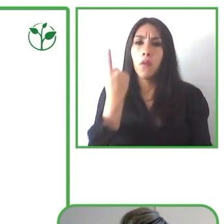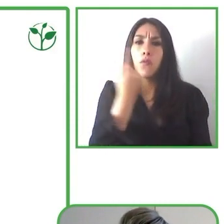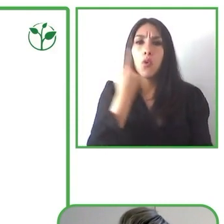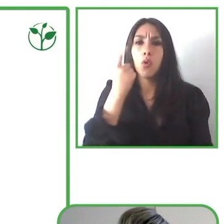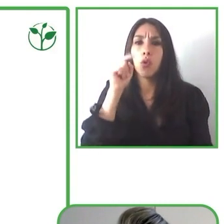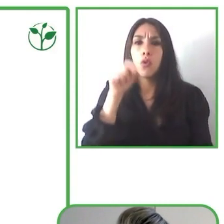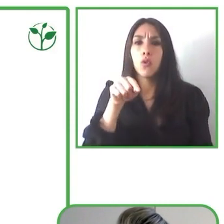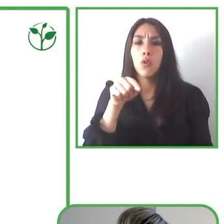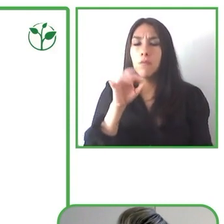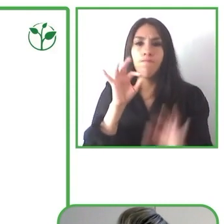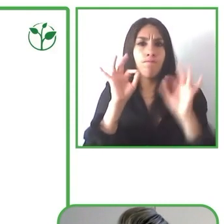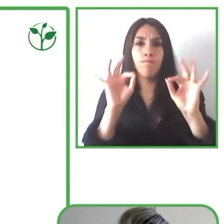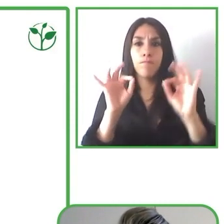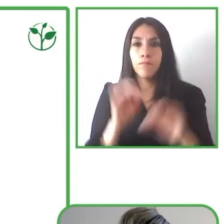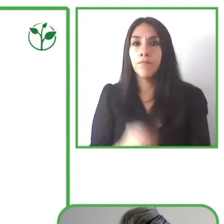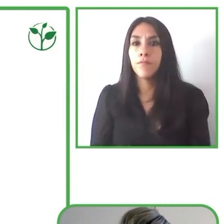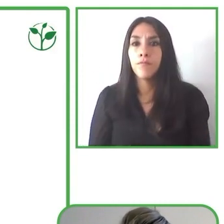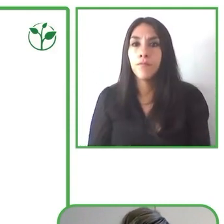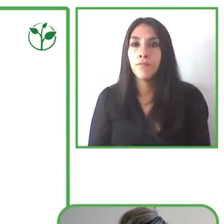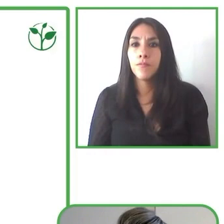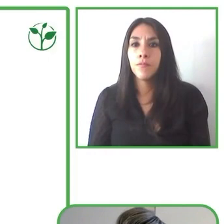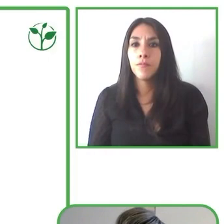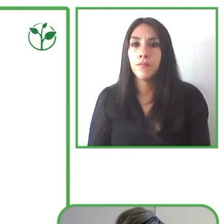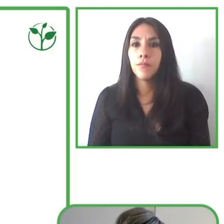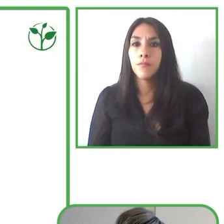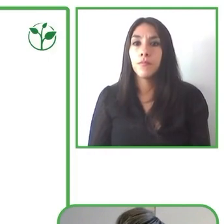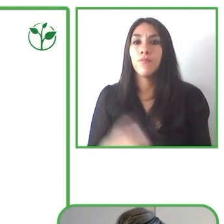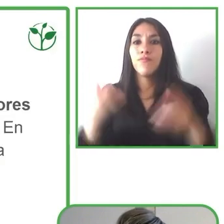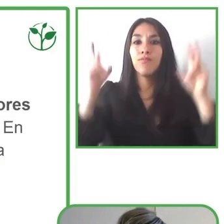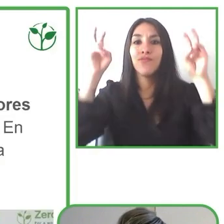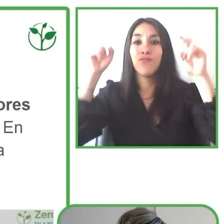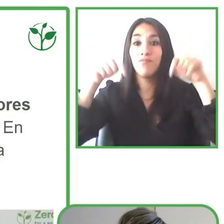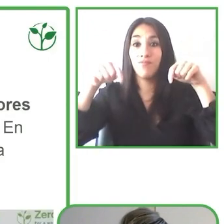espacios y la donación espontánea.